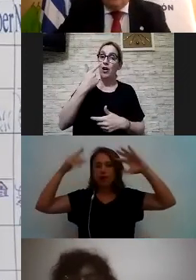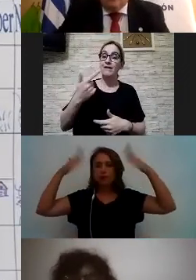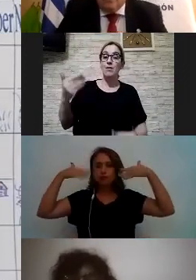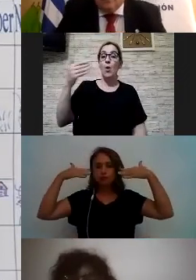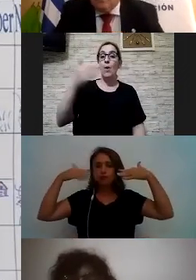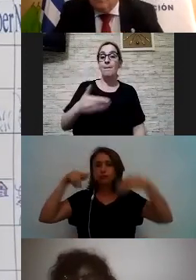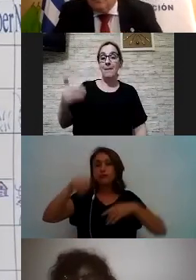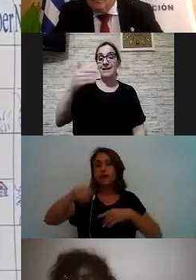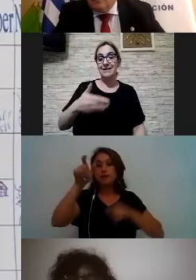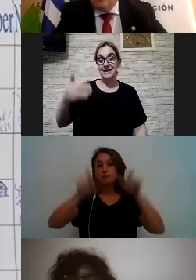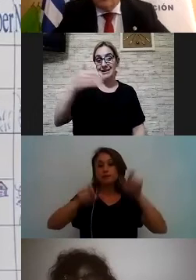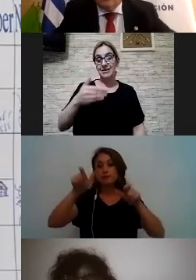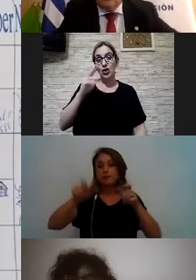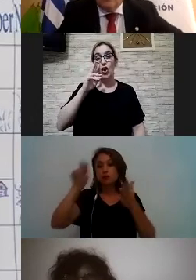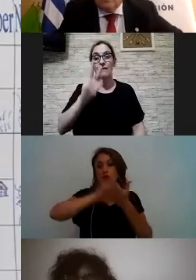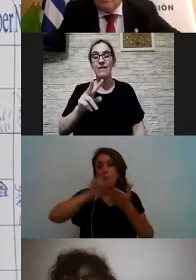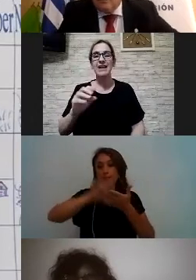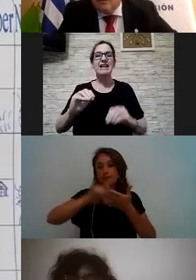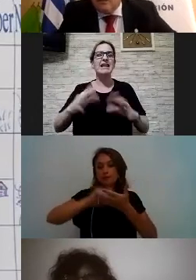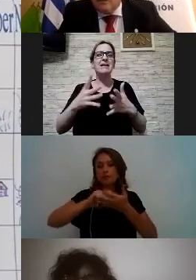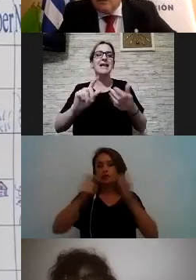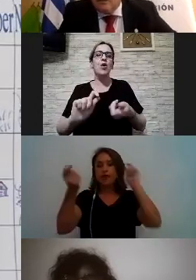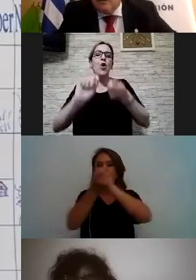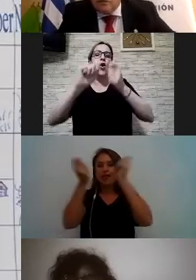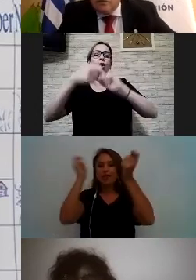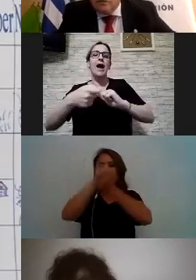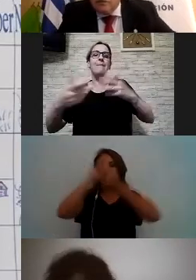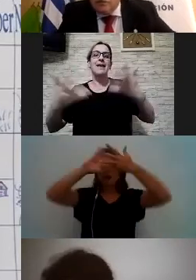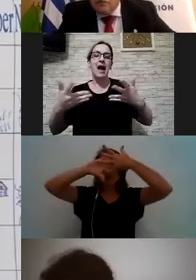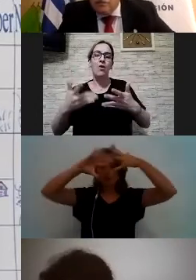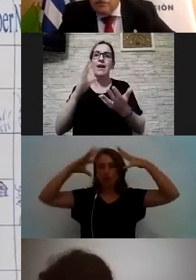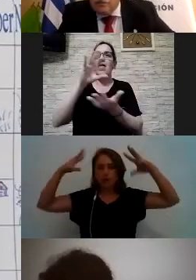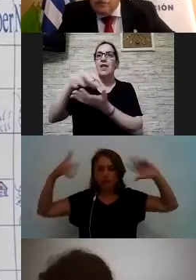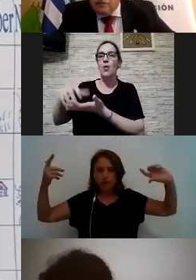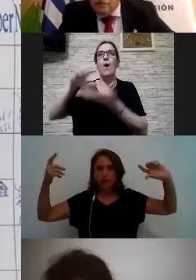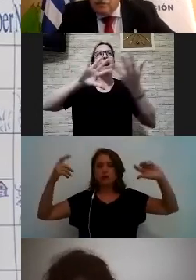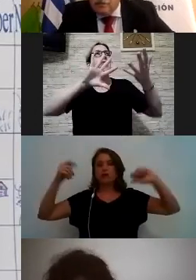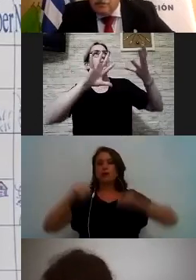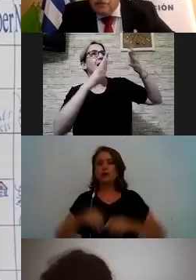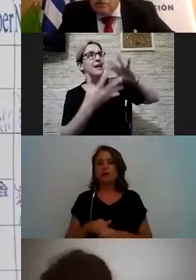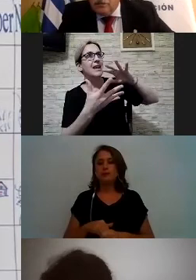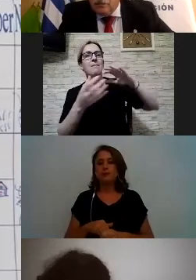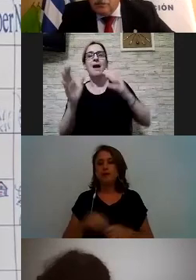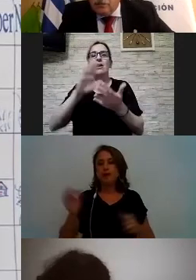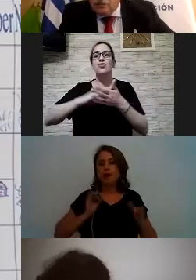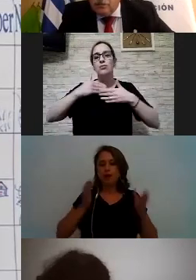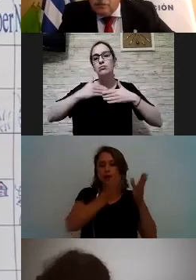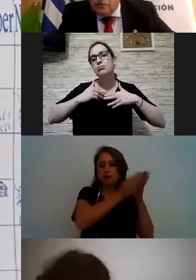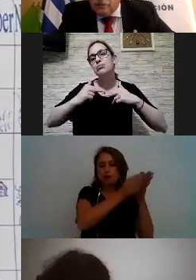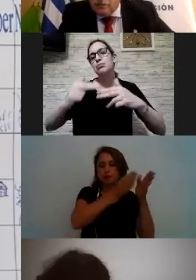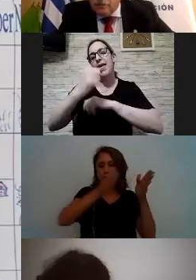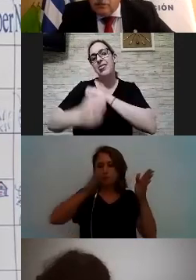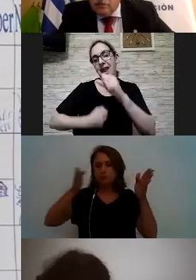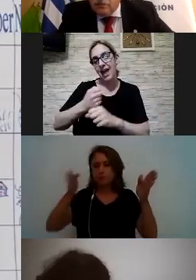exploran los efectos de los cambios de estaciones del clima a lo largo del año y en base a